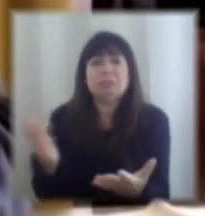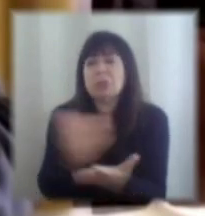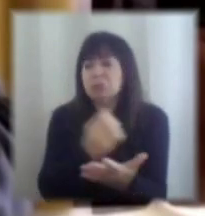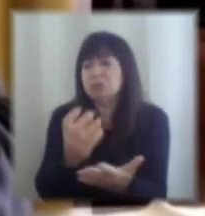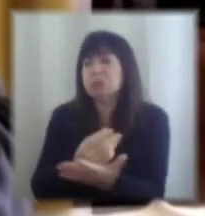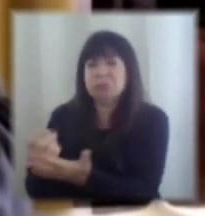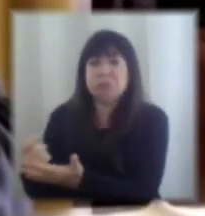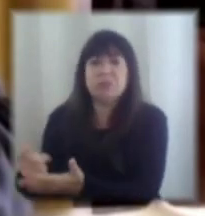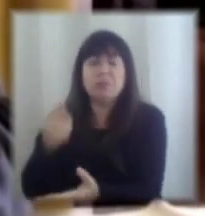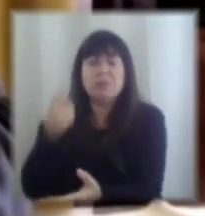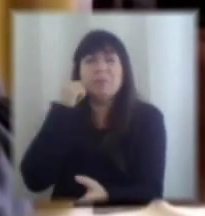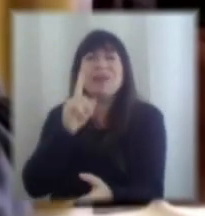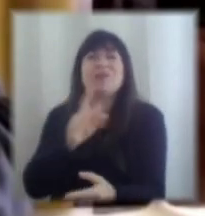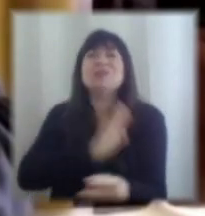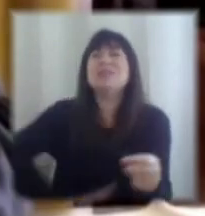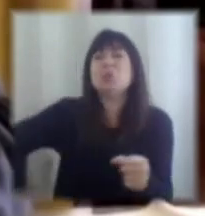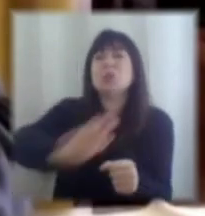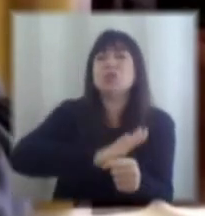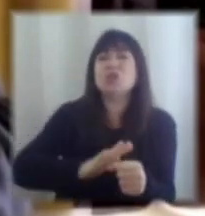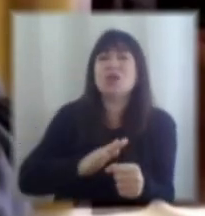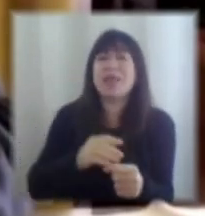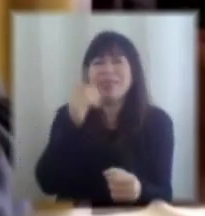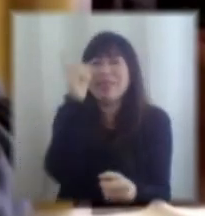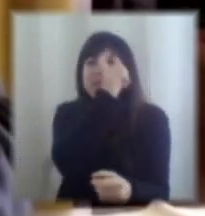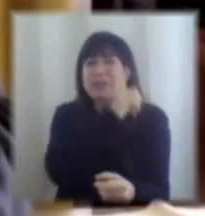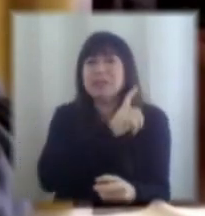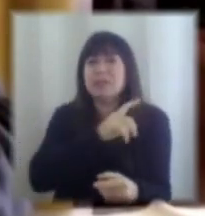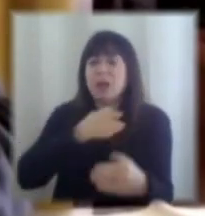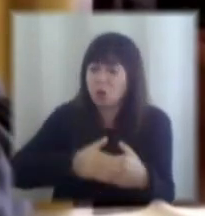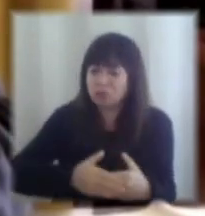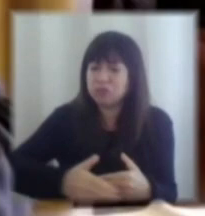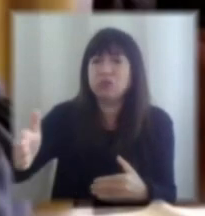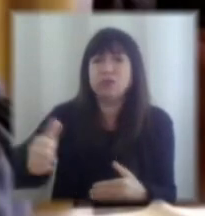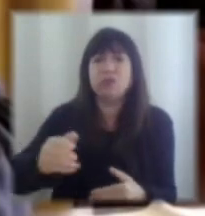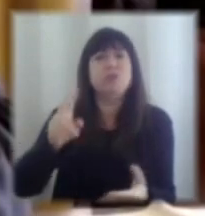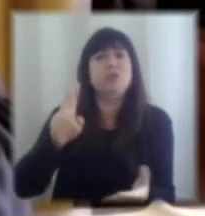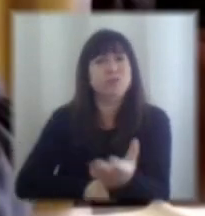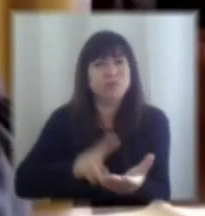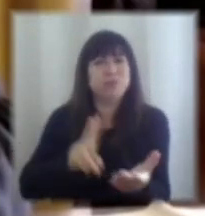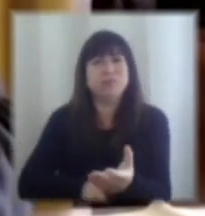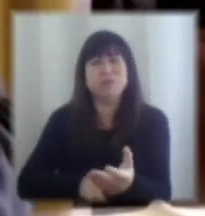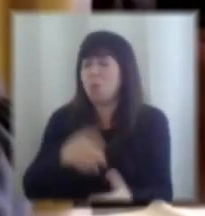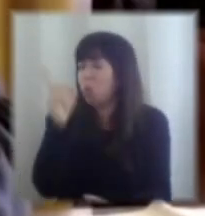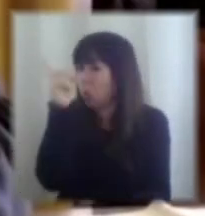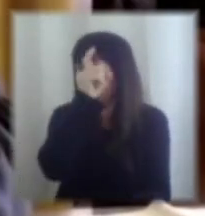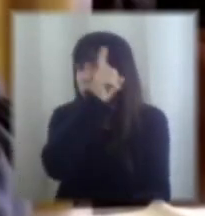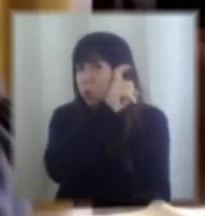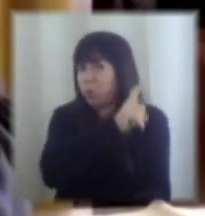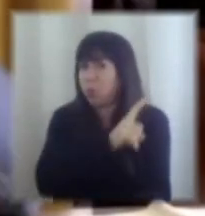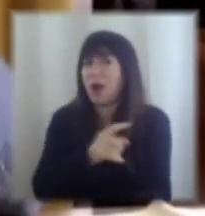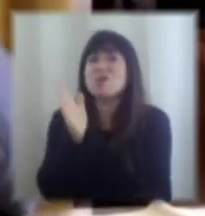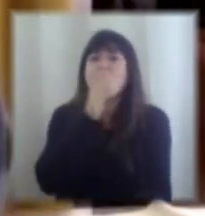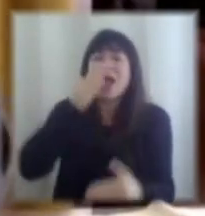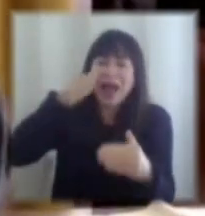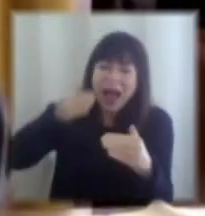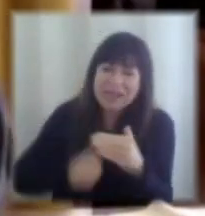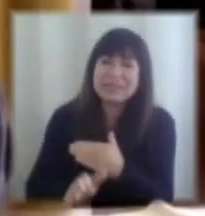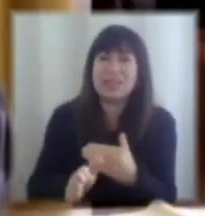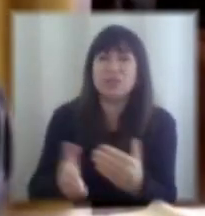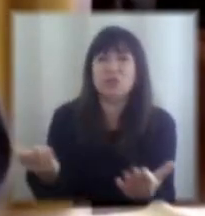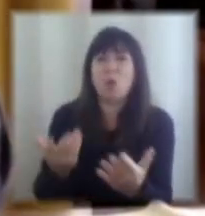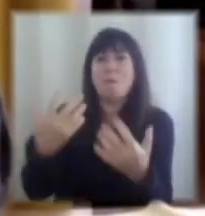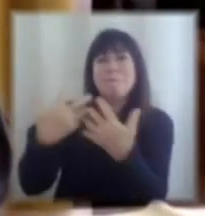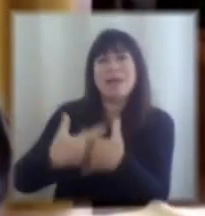pero en estas situaciones excepcionales y en lo que viene es realmente un costo enorme porque no tienen acceso, digamos, a los